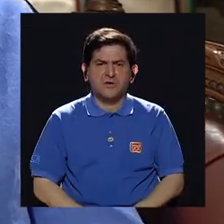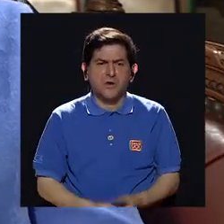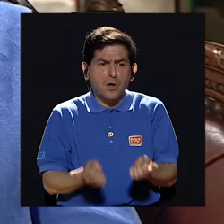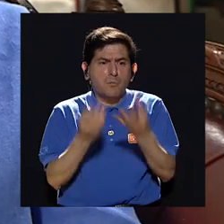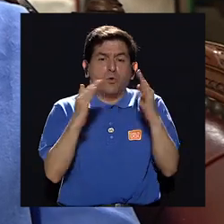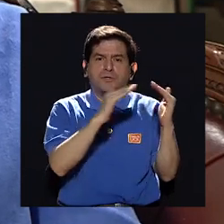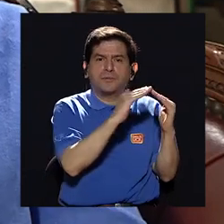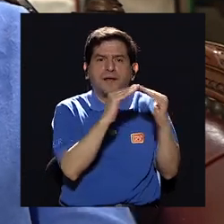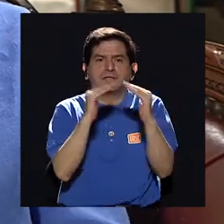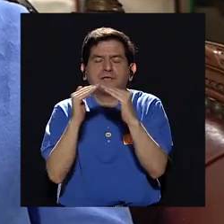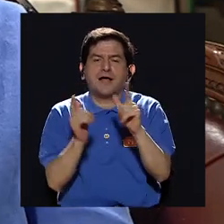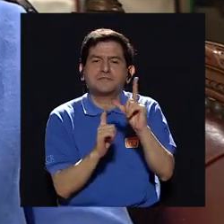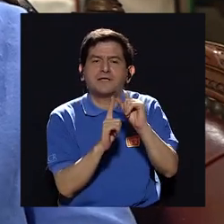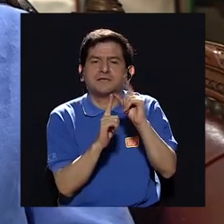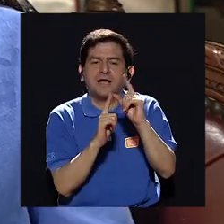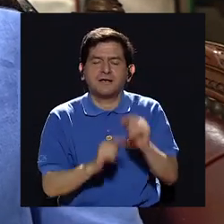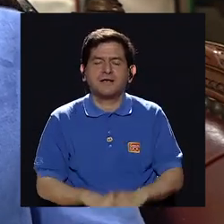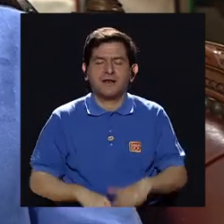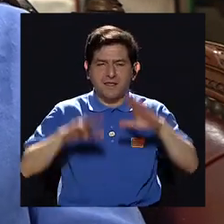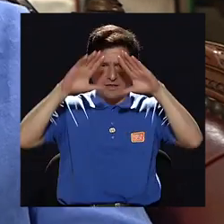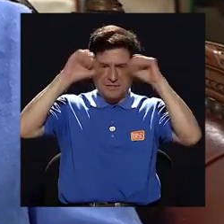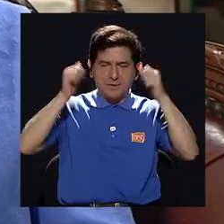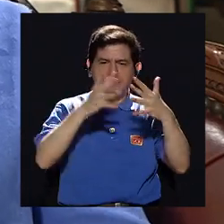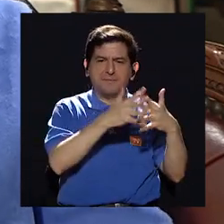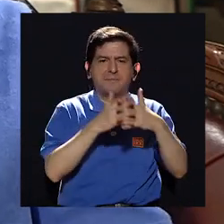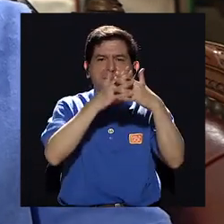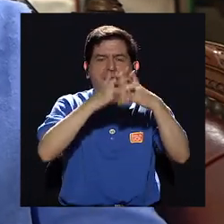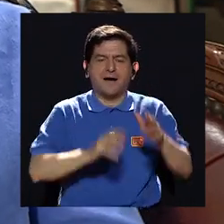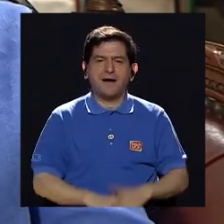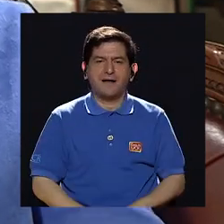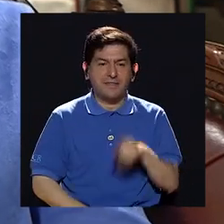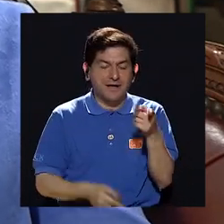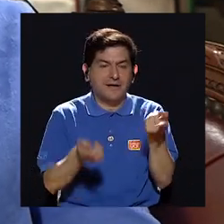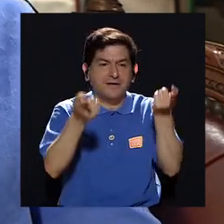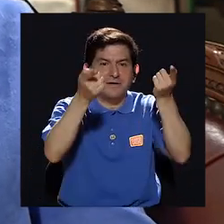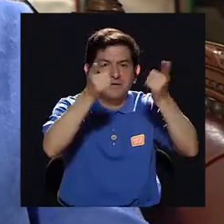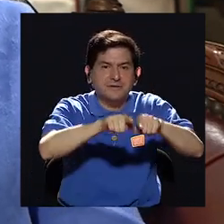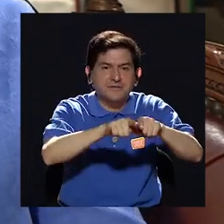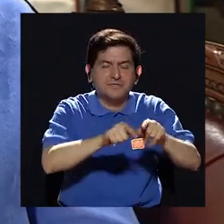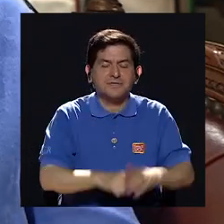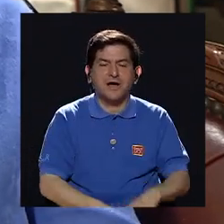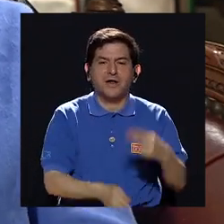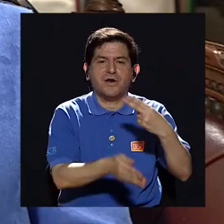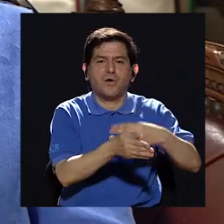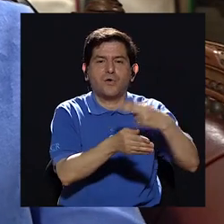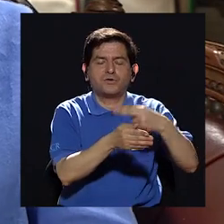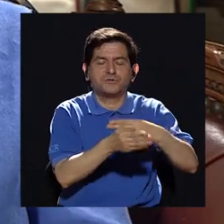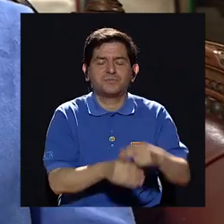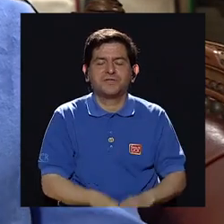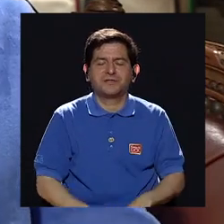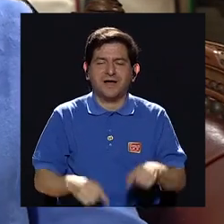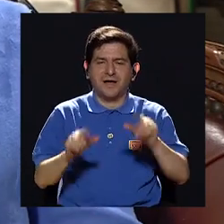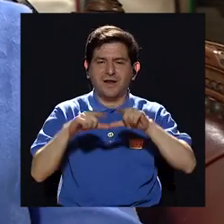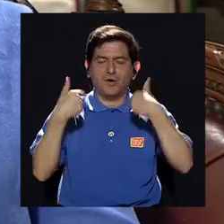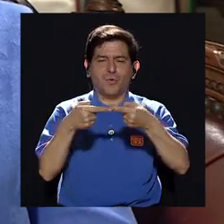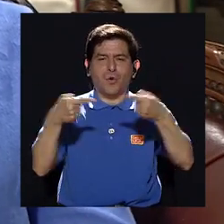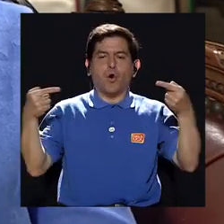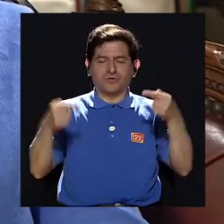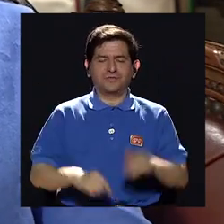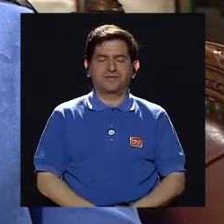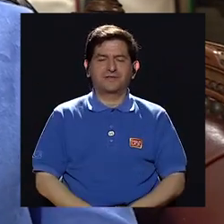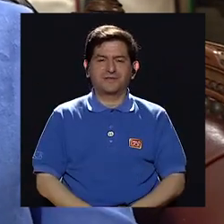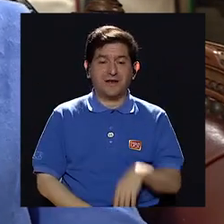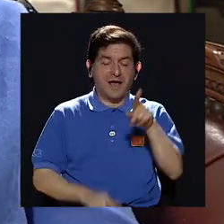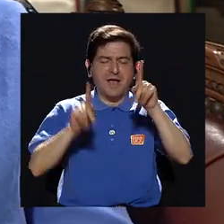llenos de casas alquiladas por la embajada americana que eran hospitales de la contra con